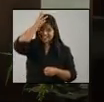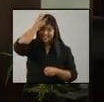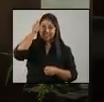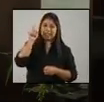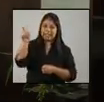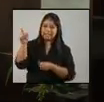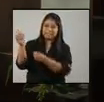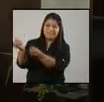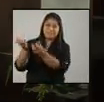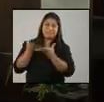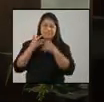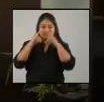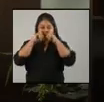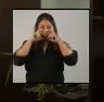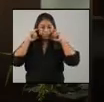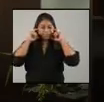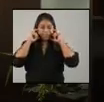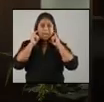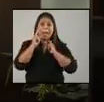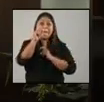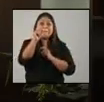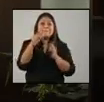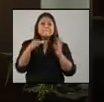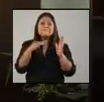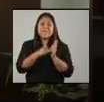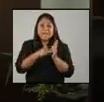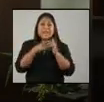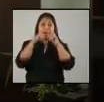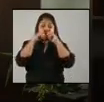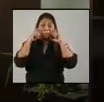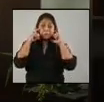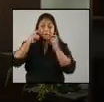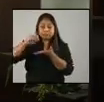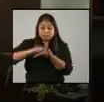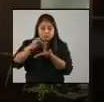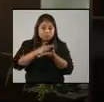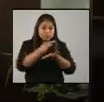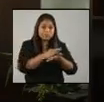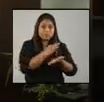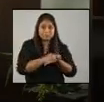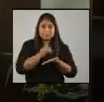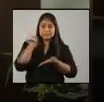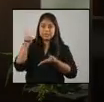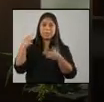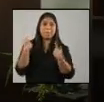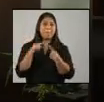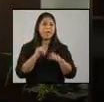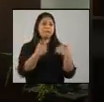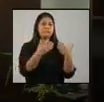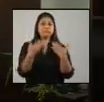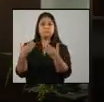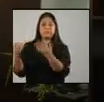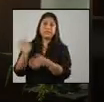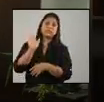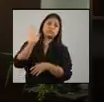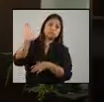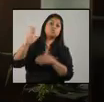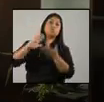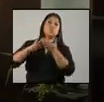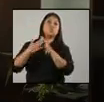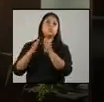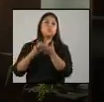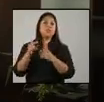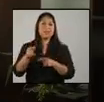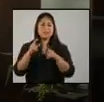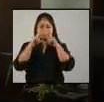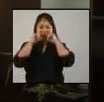mascarilla. Mil mascarillas que hicieron para repartir entre su comunidad. Lo simpático